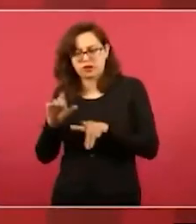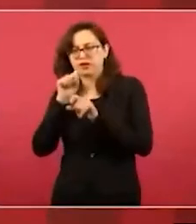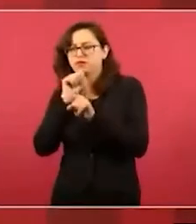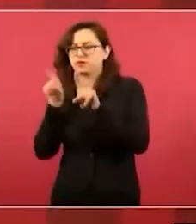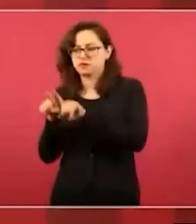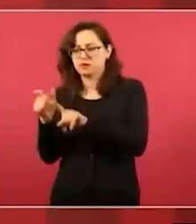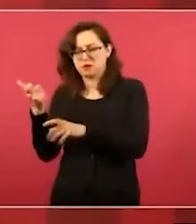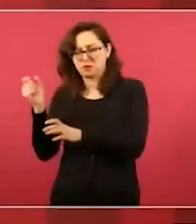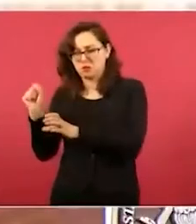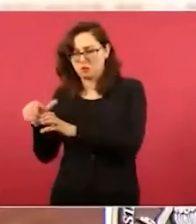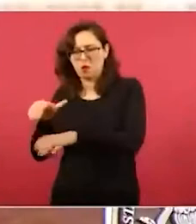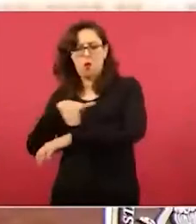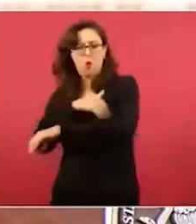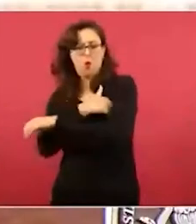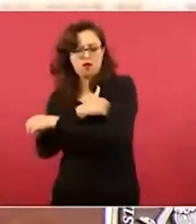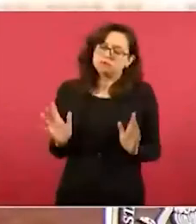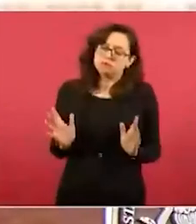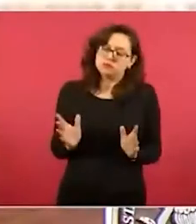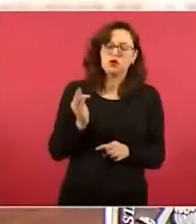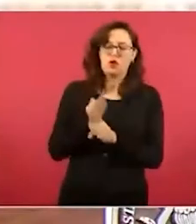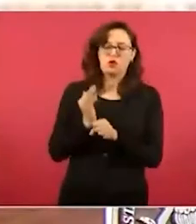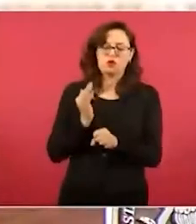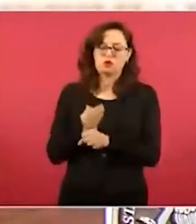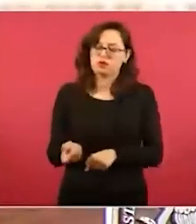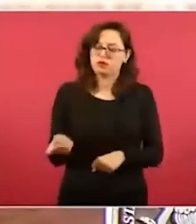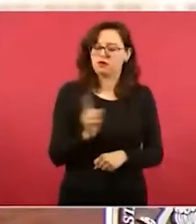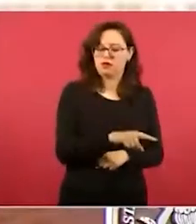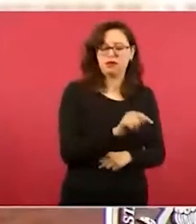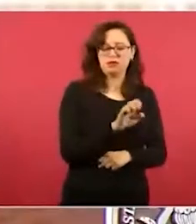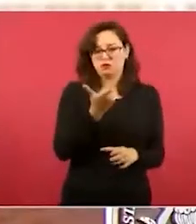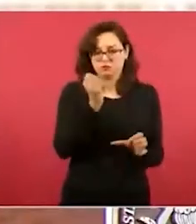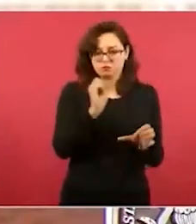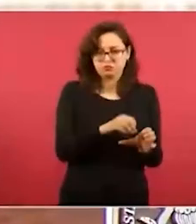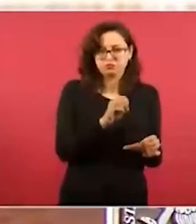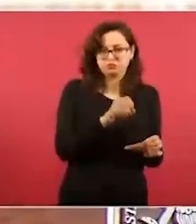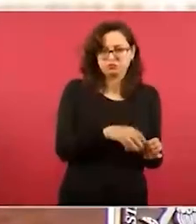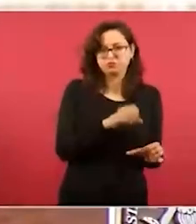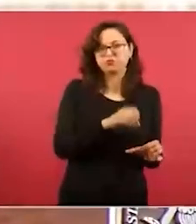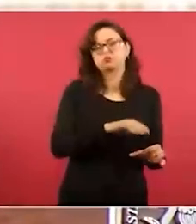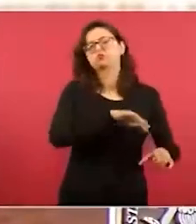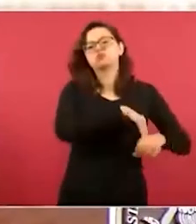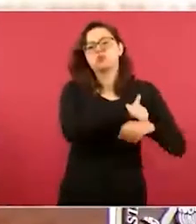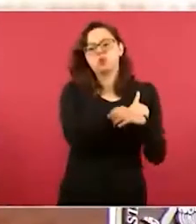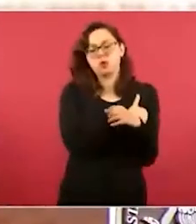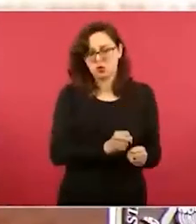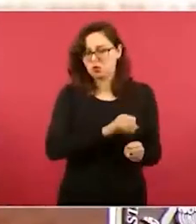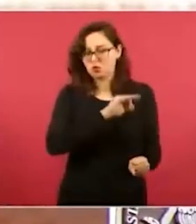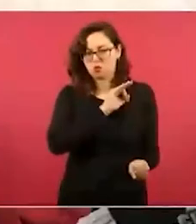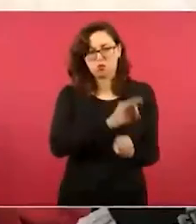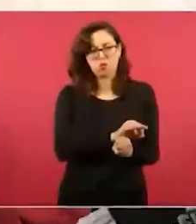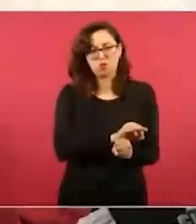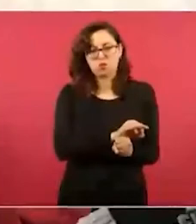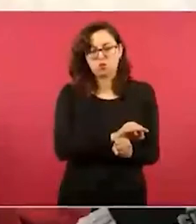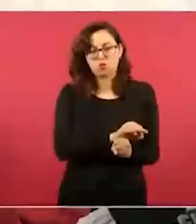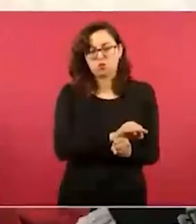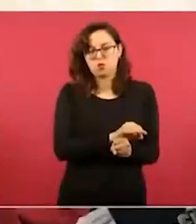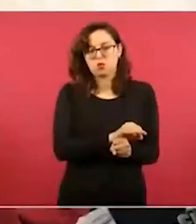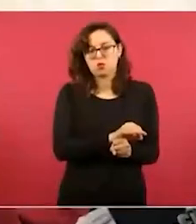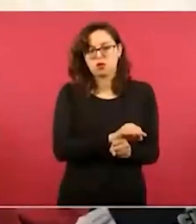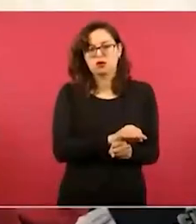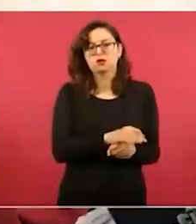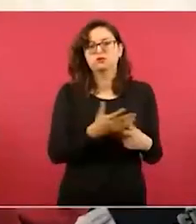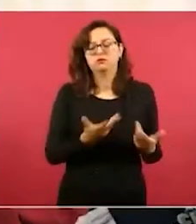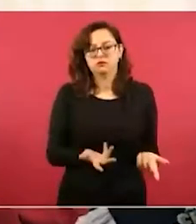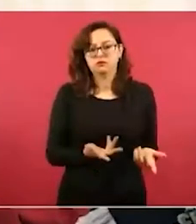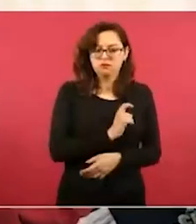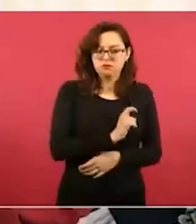Telecom Para que la gente pueda ahorrar en la financiera del bienestar Porque se les va a dar toda la garantía Y buscando que se